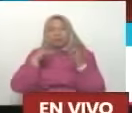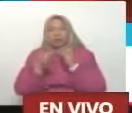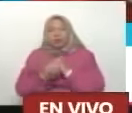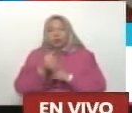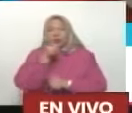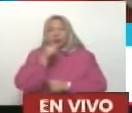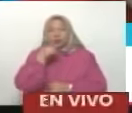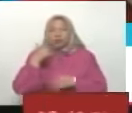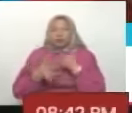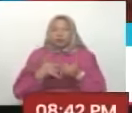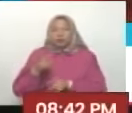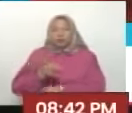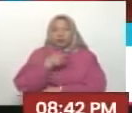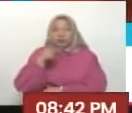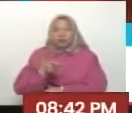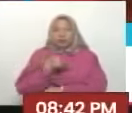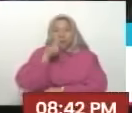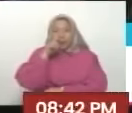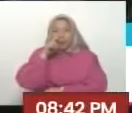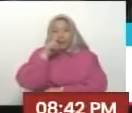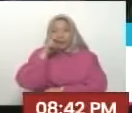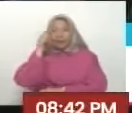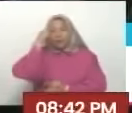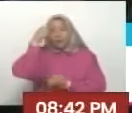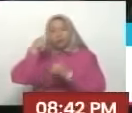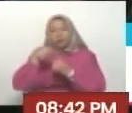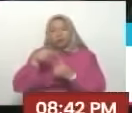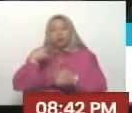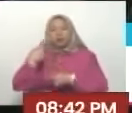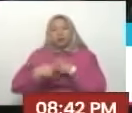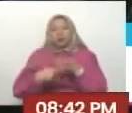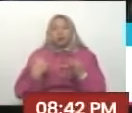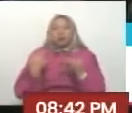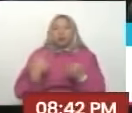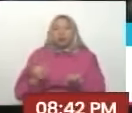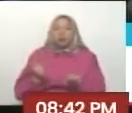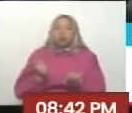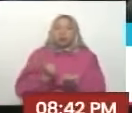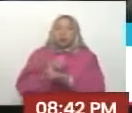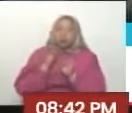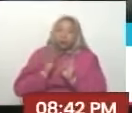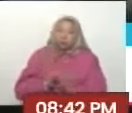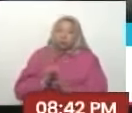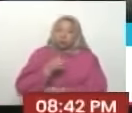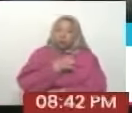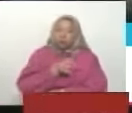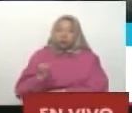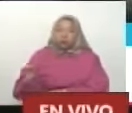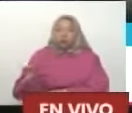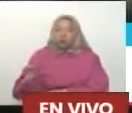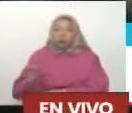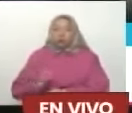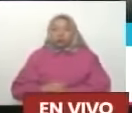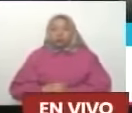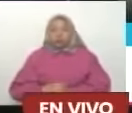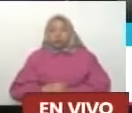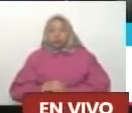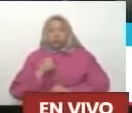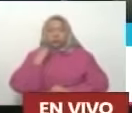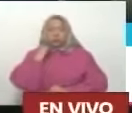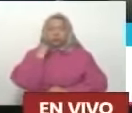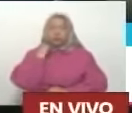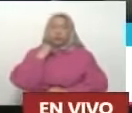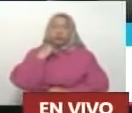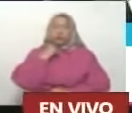forma de hacer la política. ¿Estamos por el camino correcto? Estamos por el camino de Chávez, que es el camino correcto, presidente. Correcto. Gui, dime,